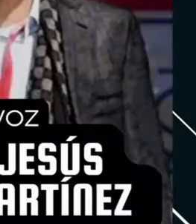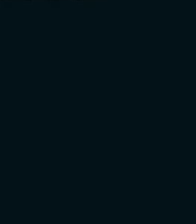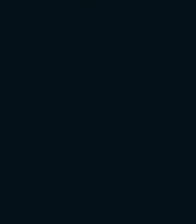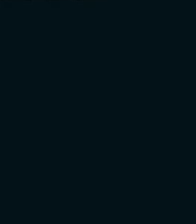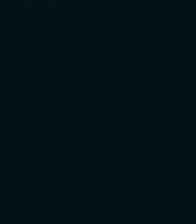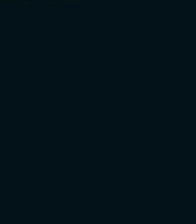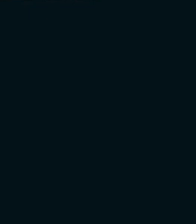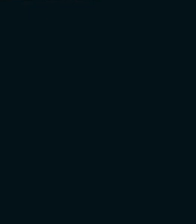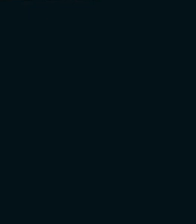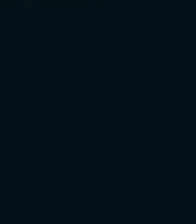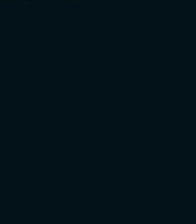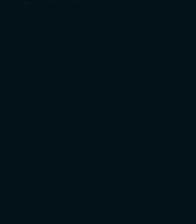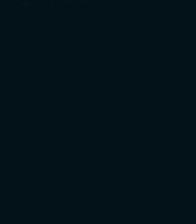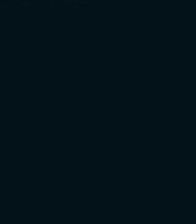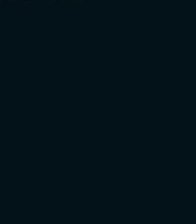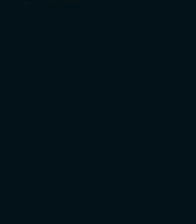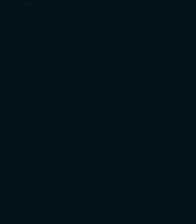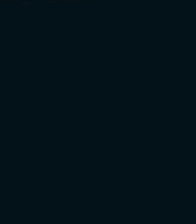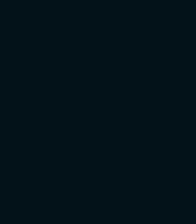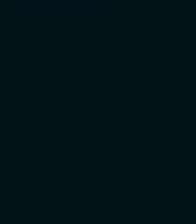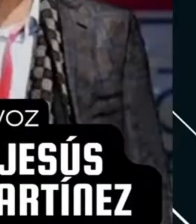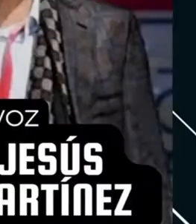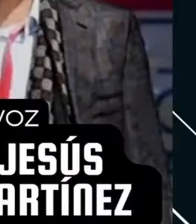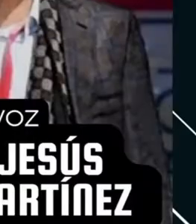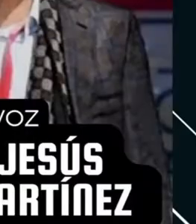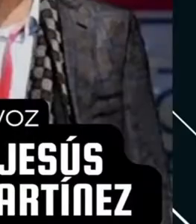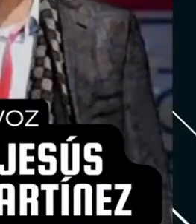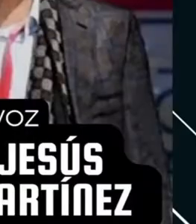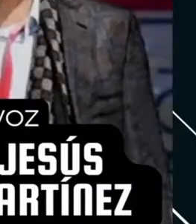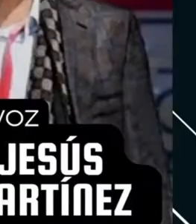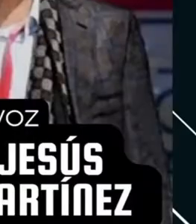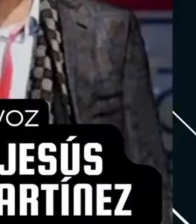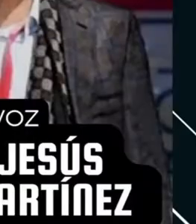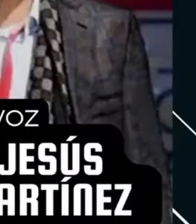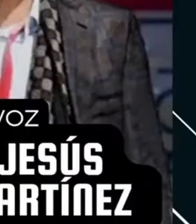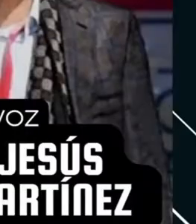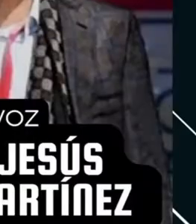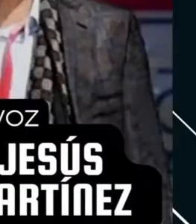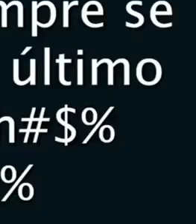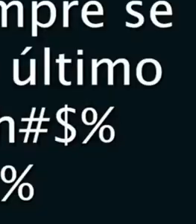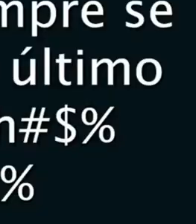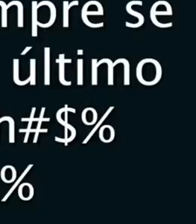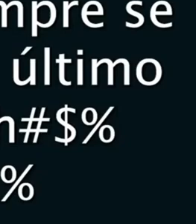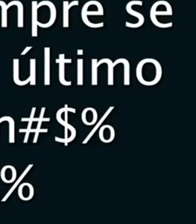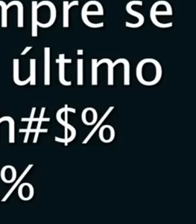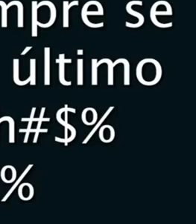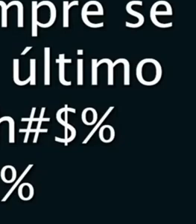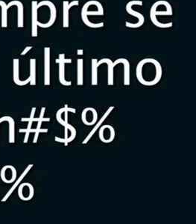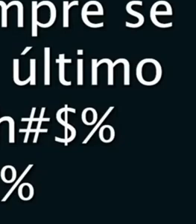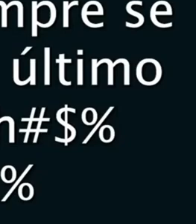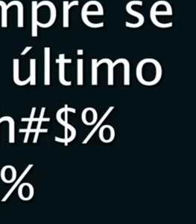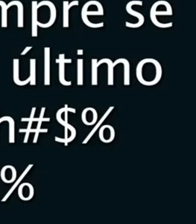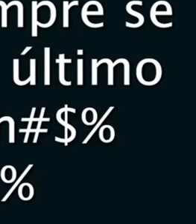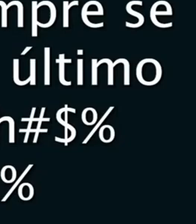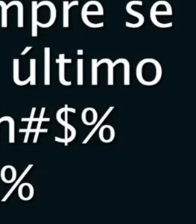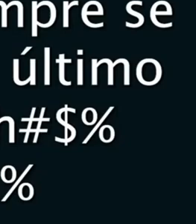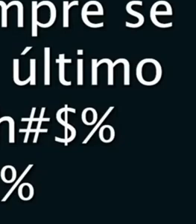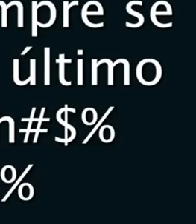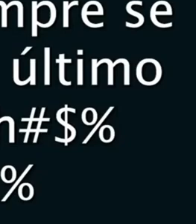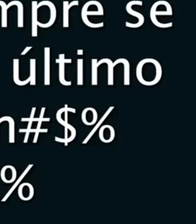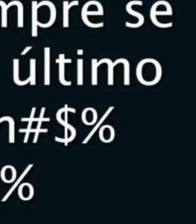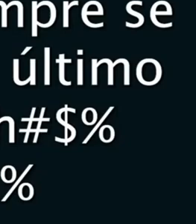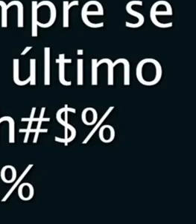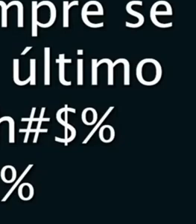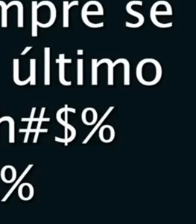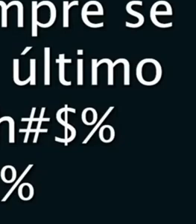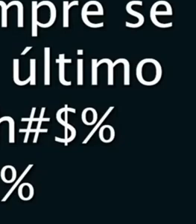que cuando están por afuera, está, cabrón. Pero ya ves que esté por dentro también de que es buena, cabrón. Bueno, pero ahorita se lo... Pero a este güey,